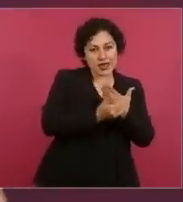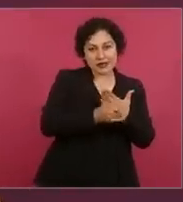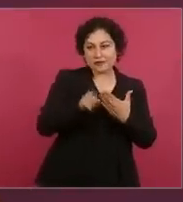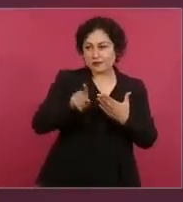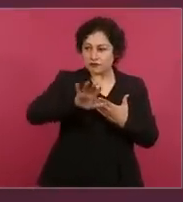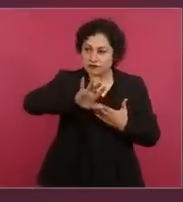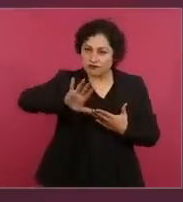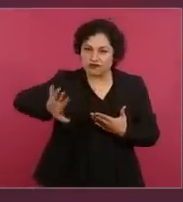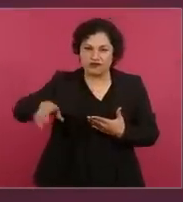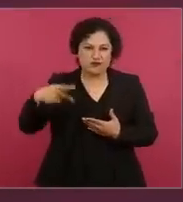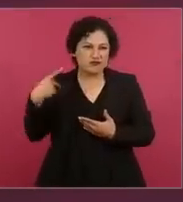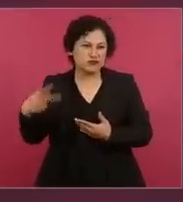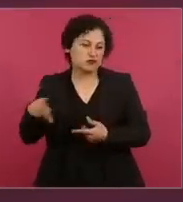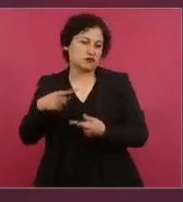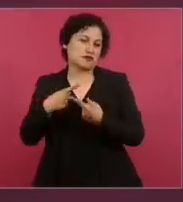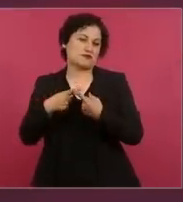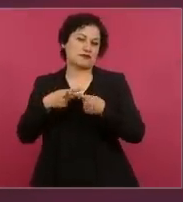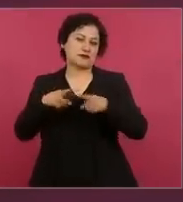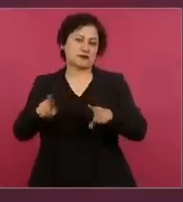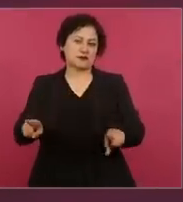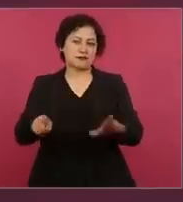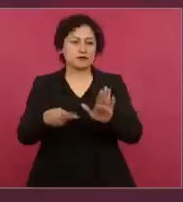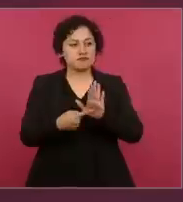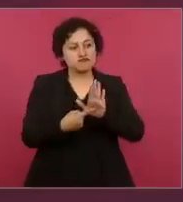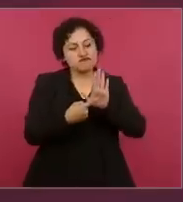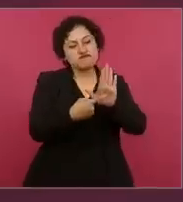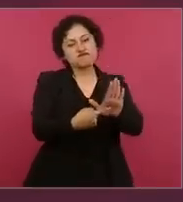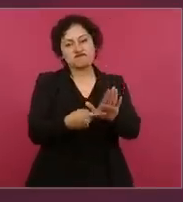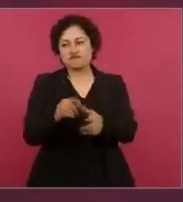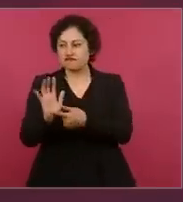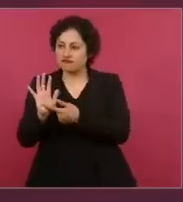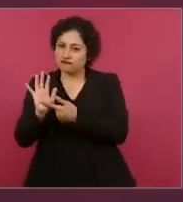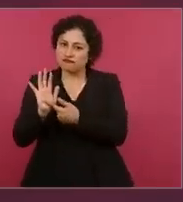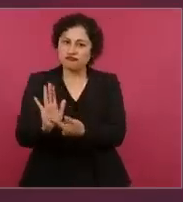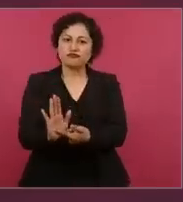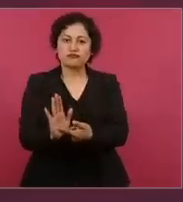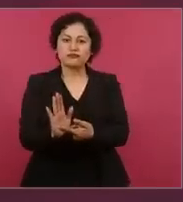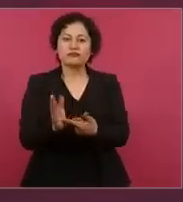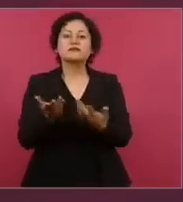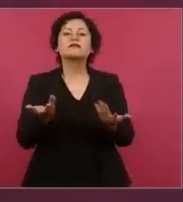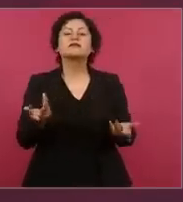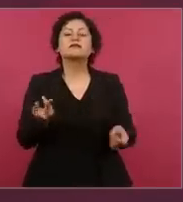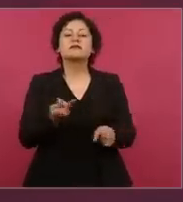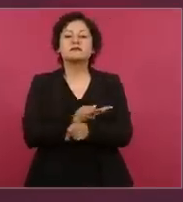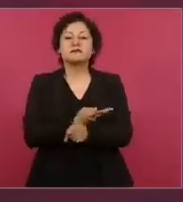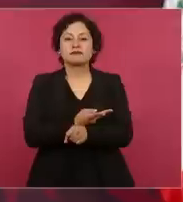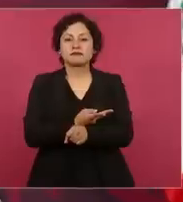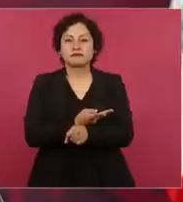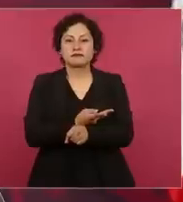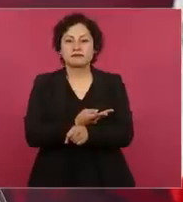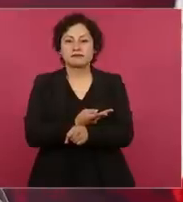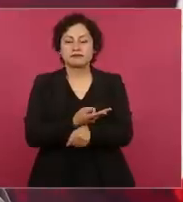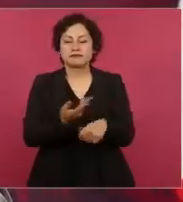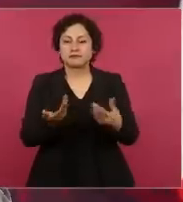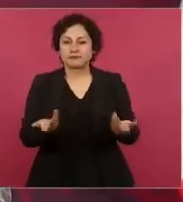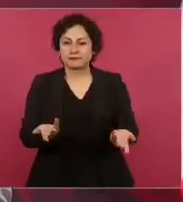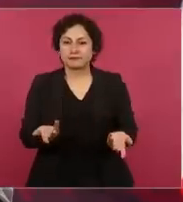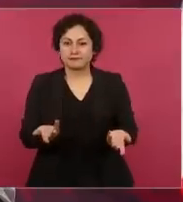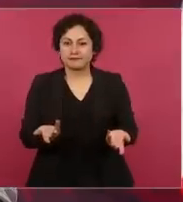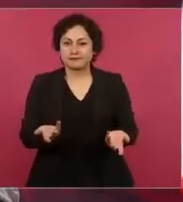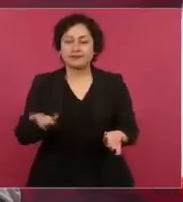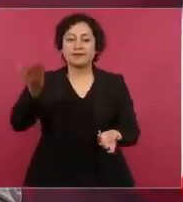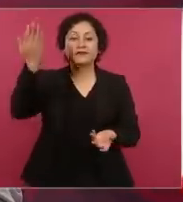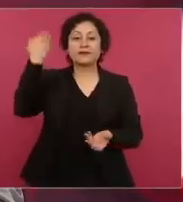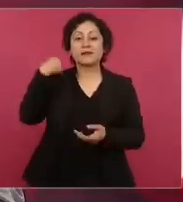pues, como decía Juan